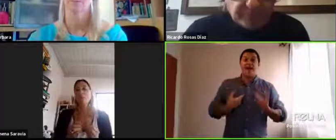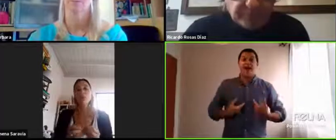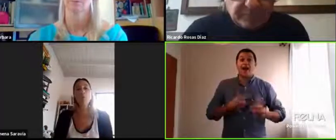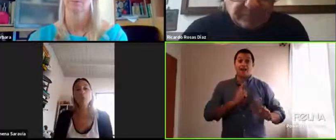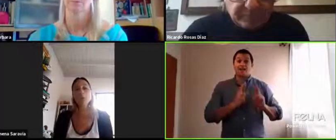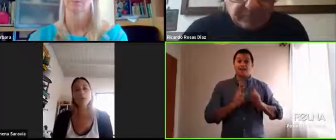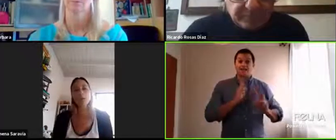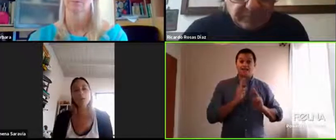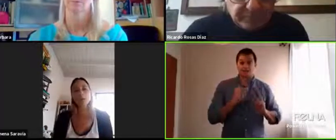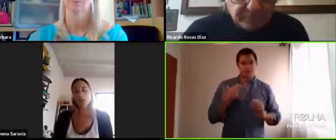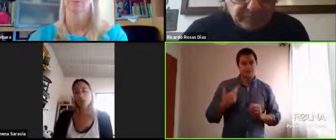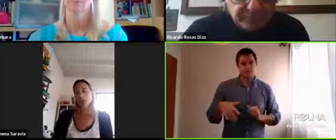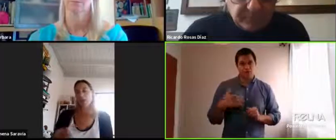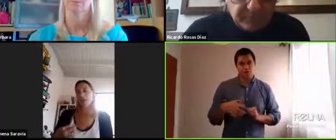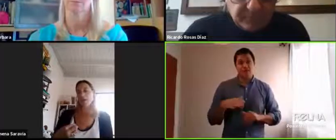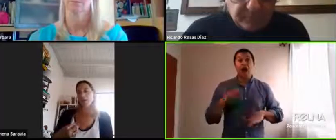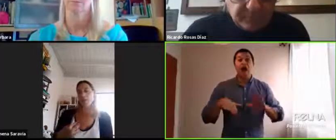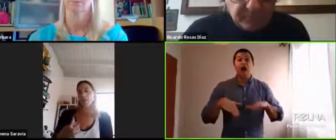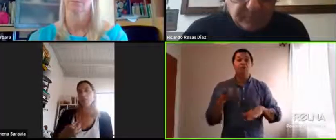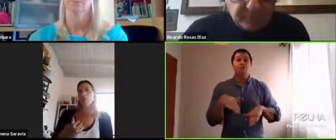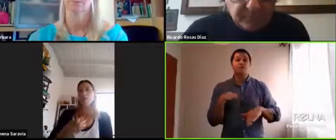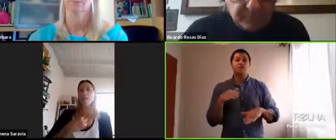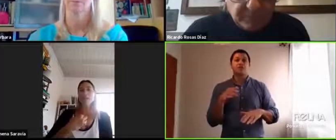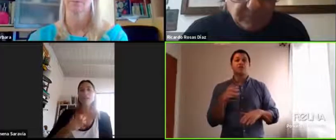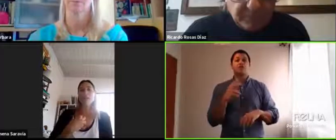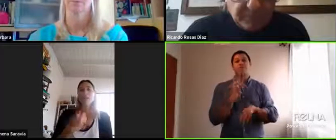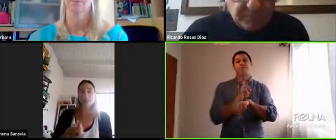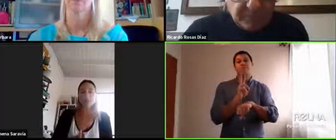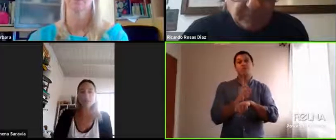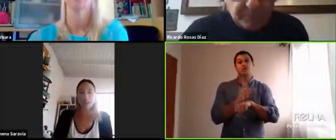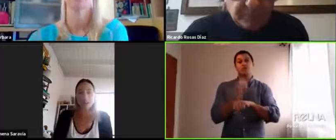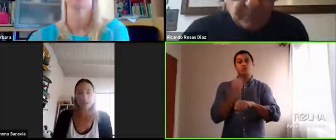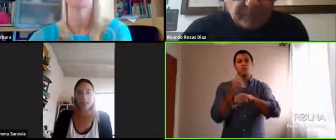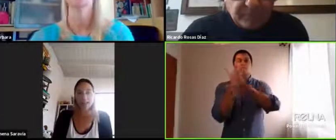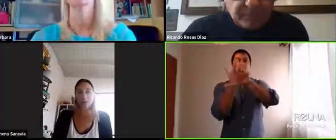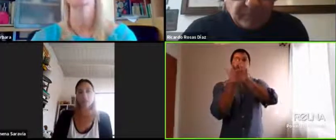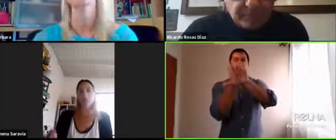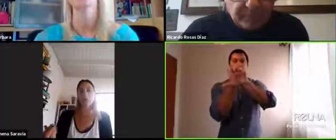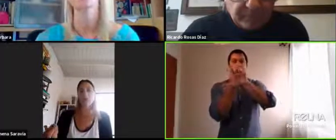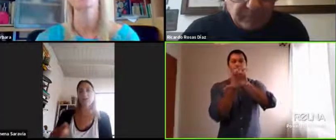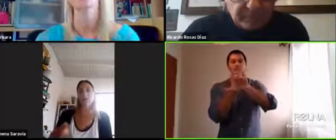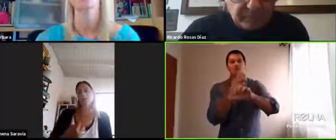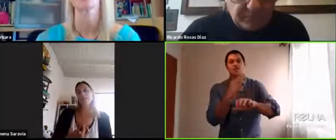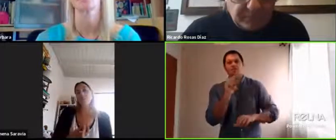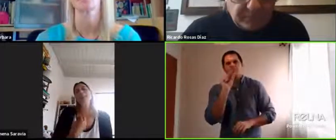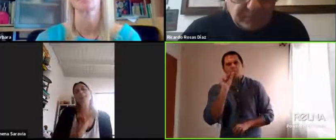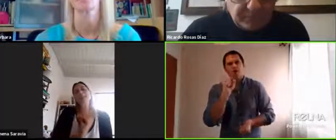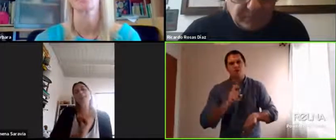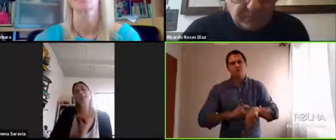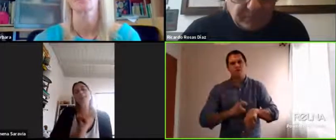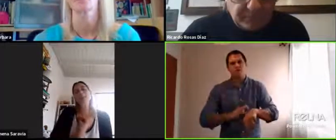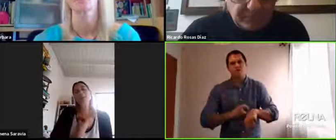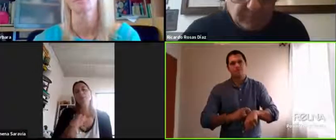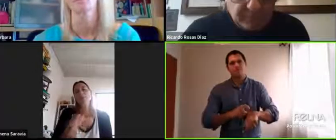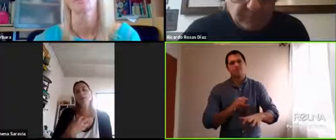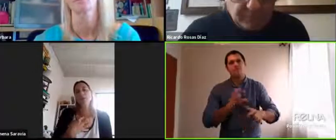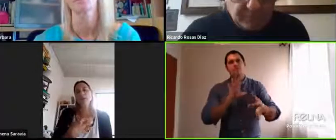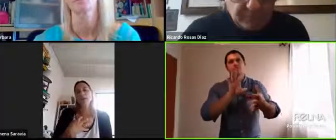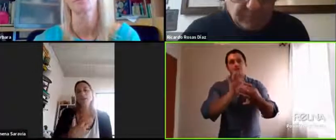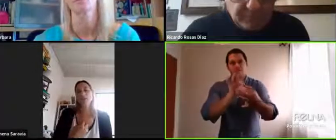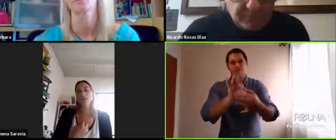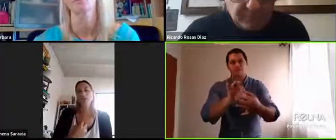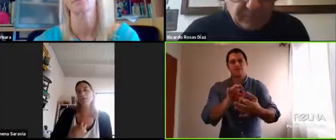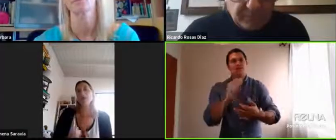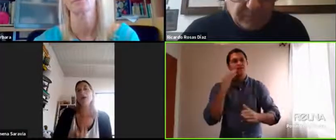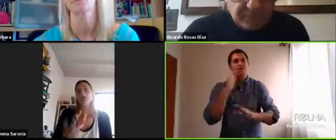encuentros muy pequeños, que puedan tener contacto con la maestra o que puedan, van a necesitar siempre como la